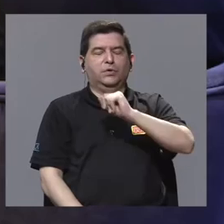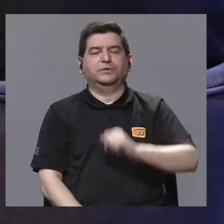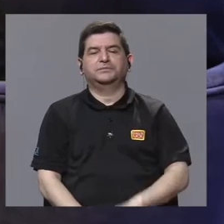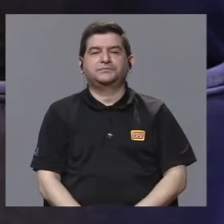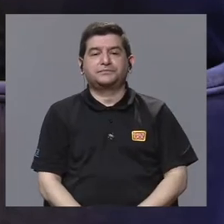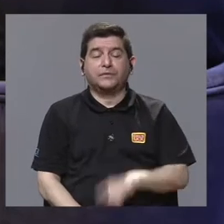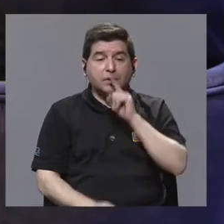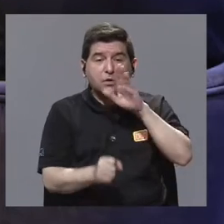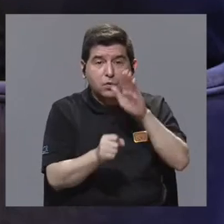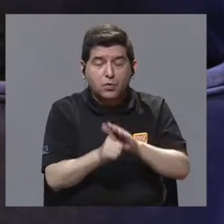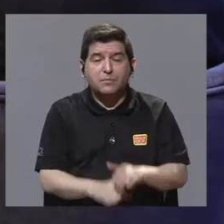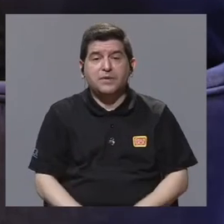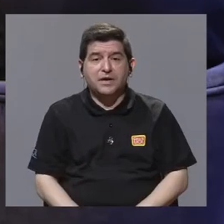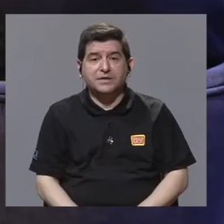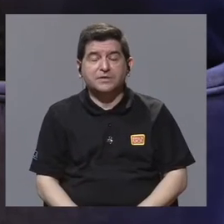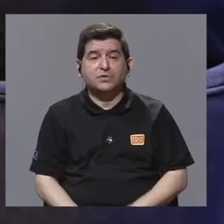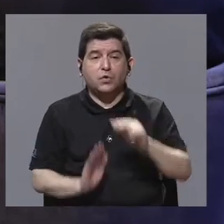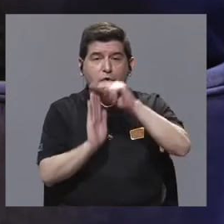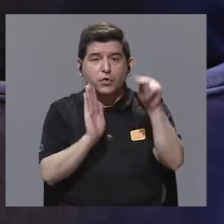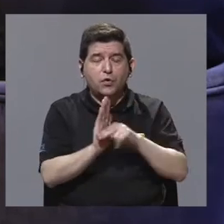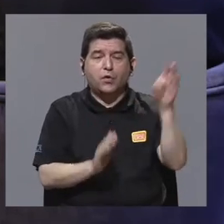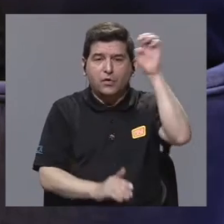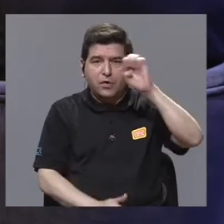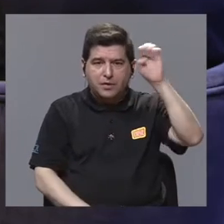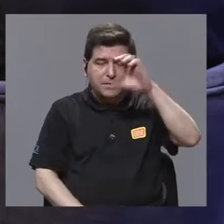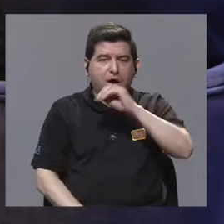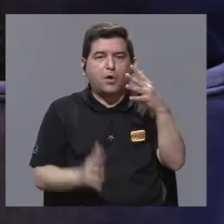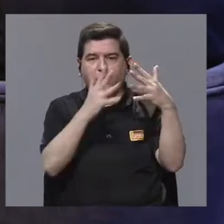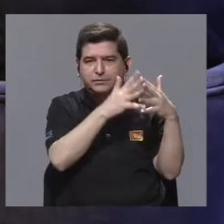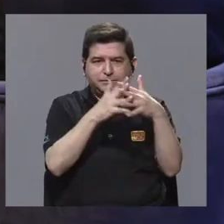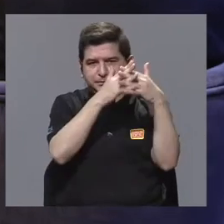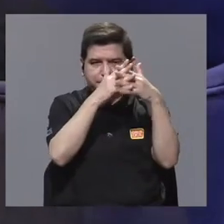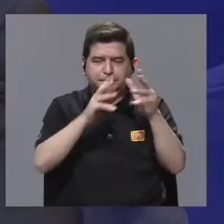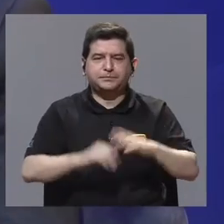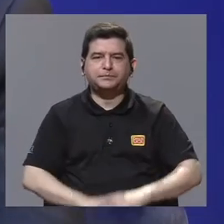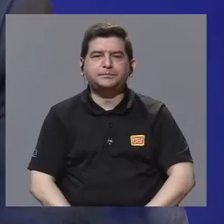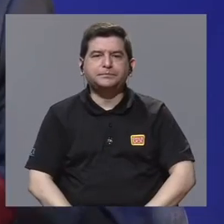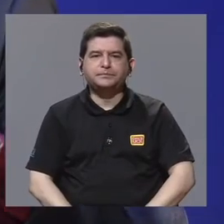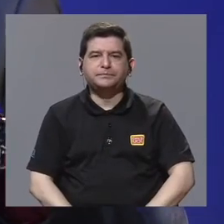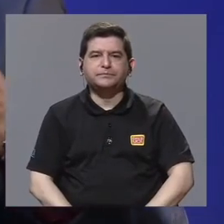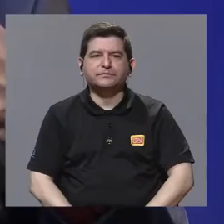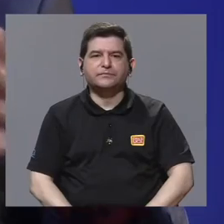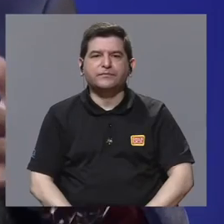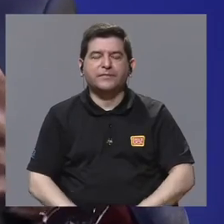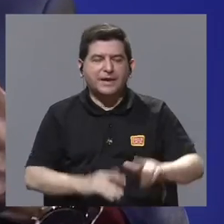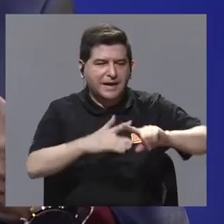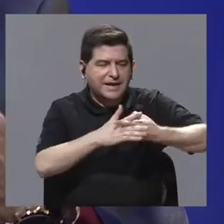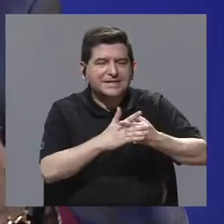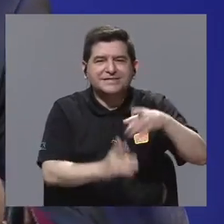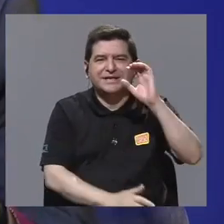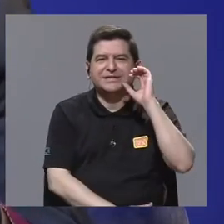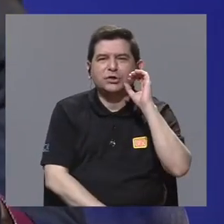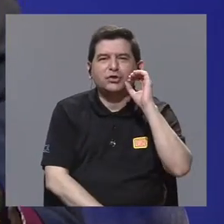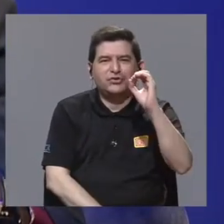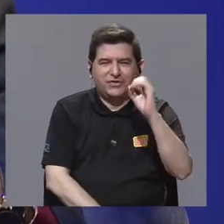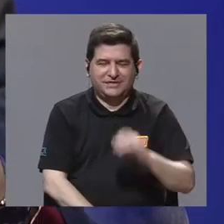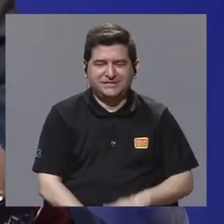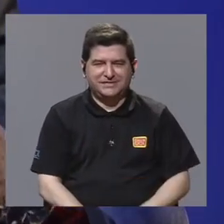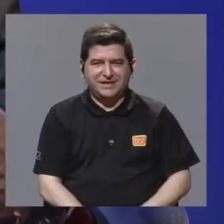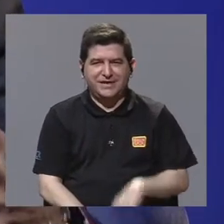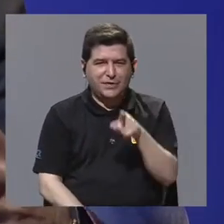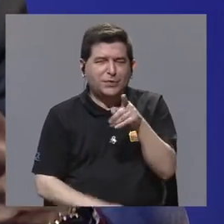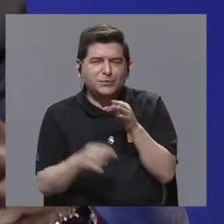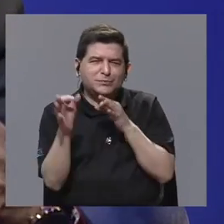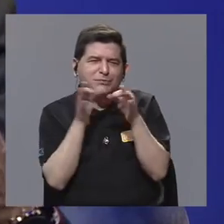siguiendo las farmacopeas europeas o americanas. Partiendo de cero, ¿cómo nos